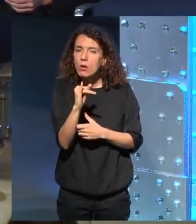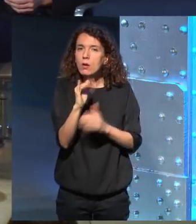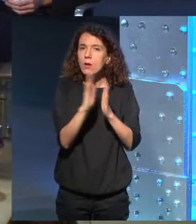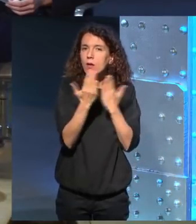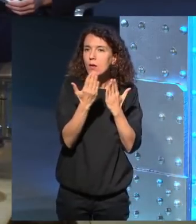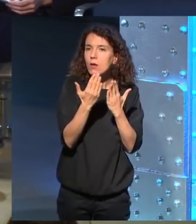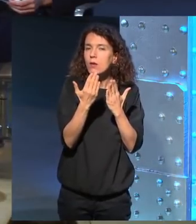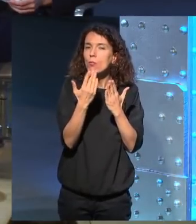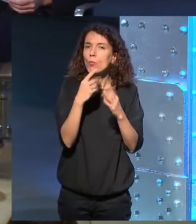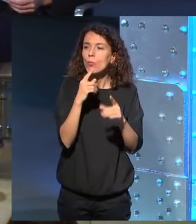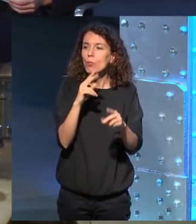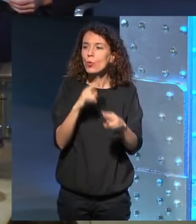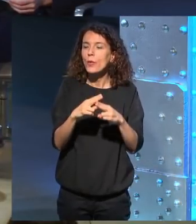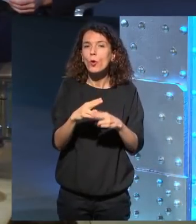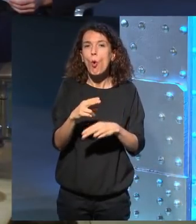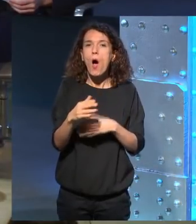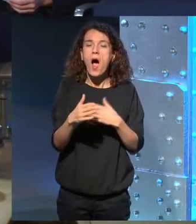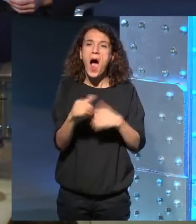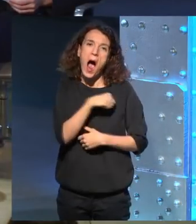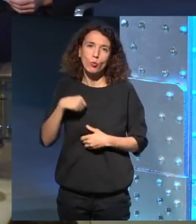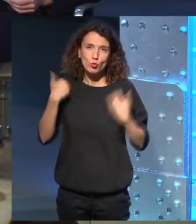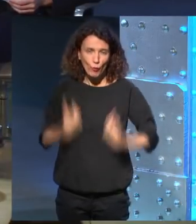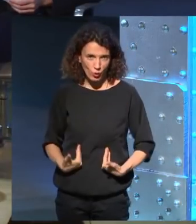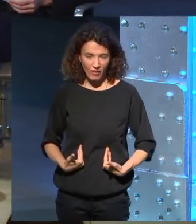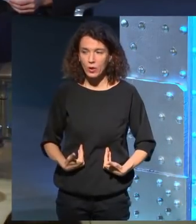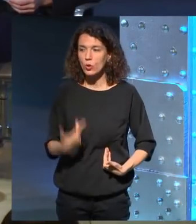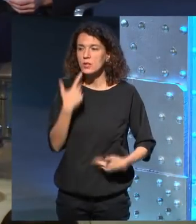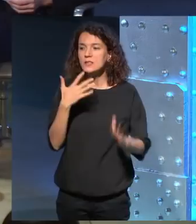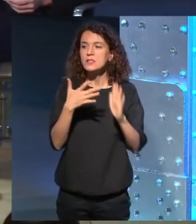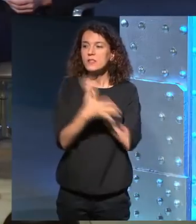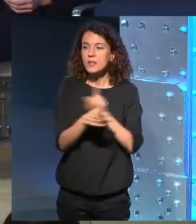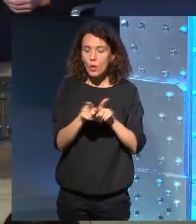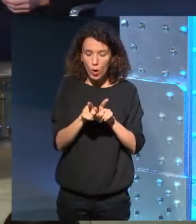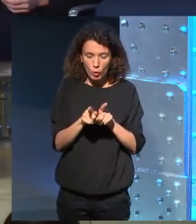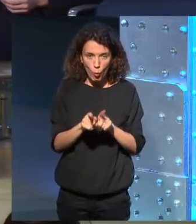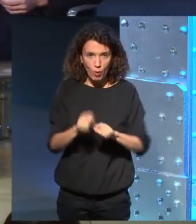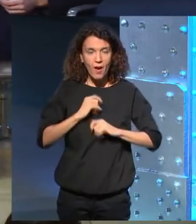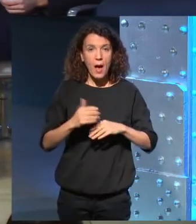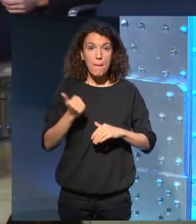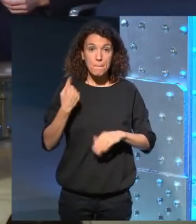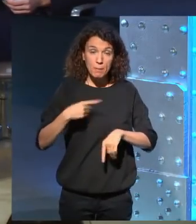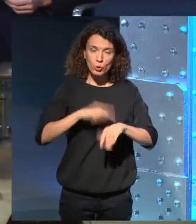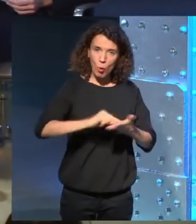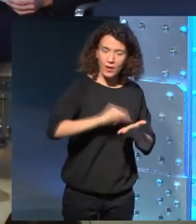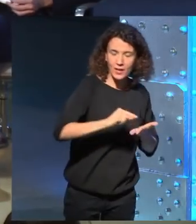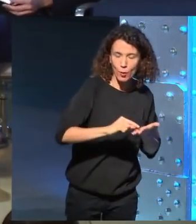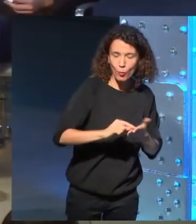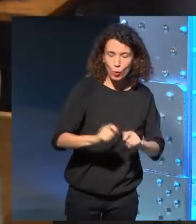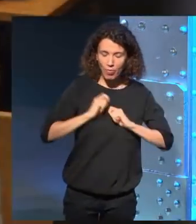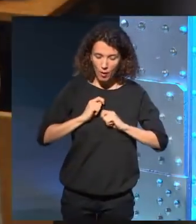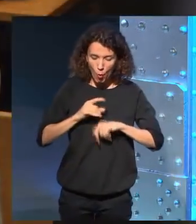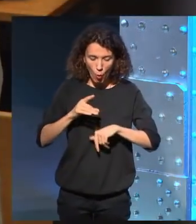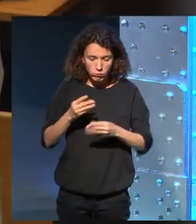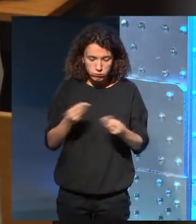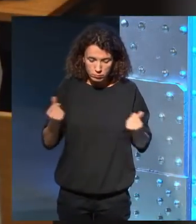difícilmente se puede llamar autobiográficos en el sentido de que te vas curando por así decirlo con lo que